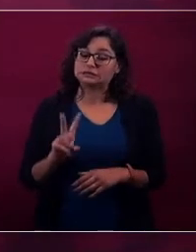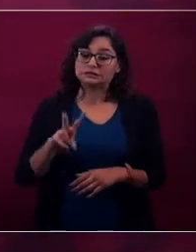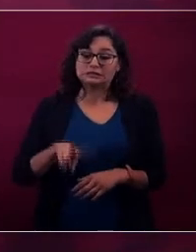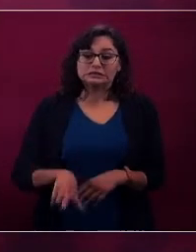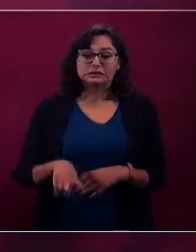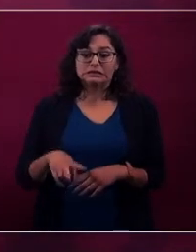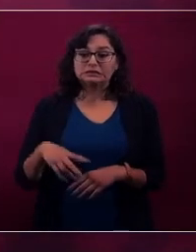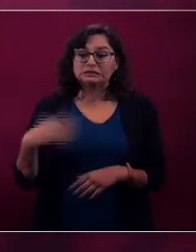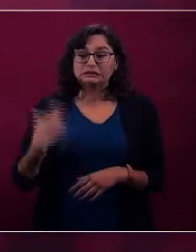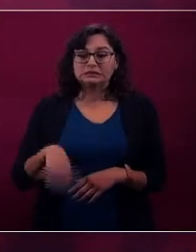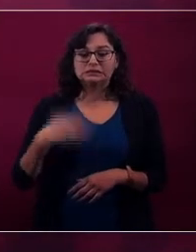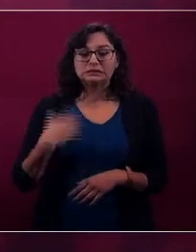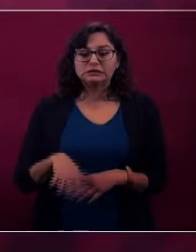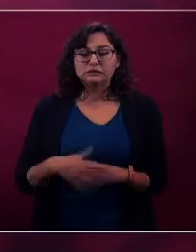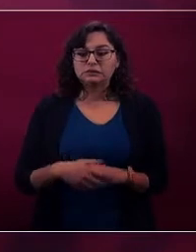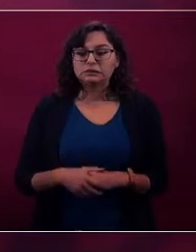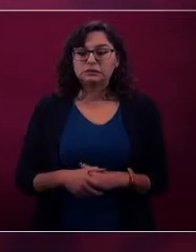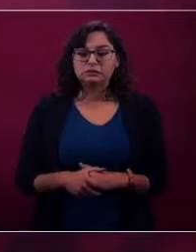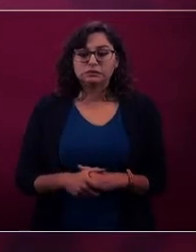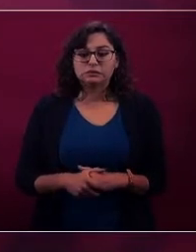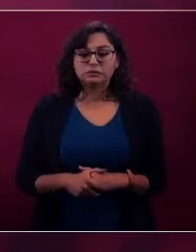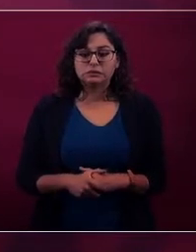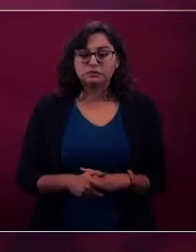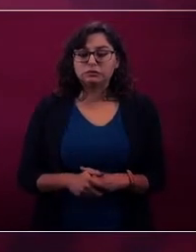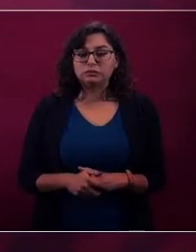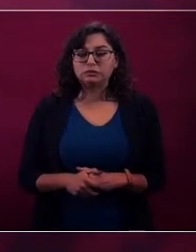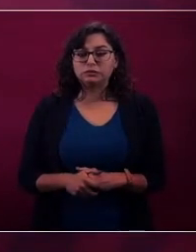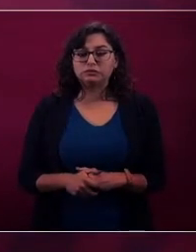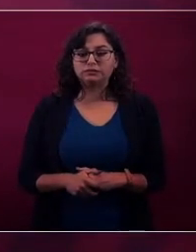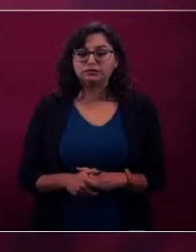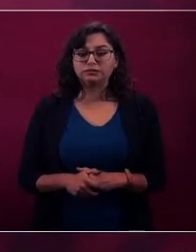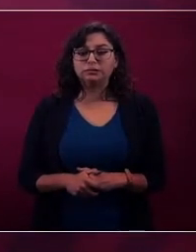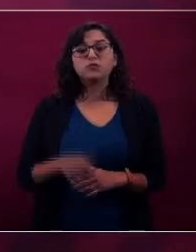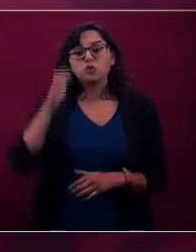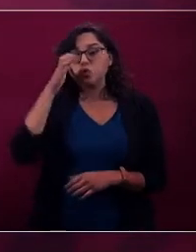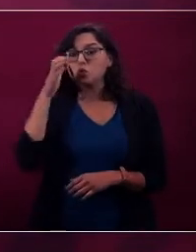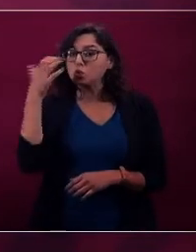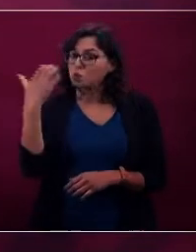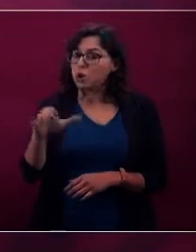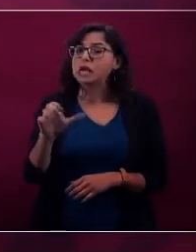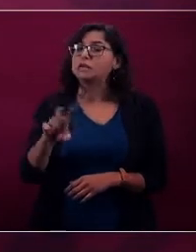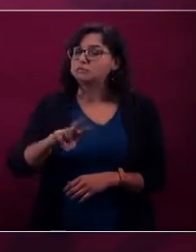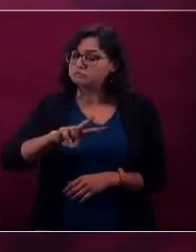muy duro,